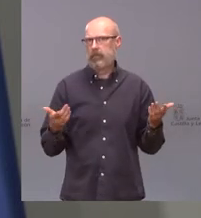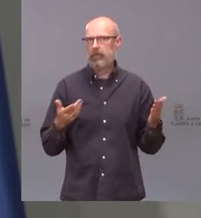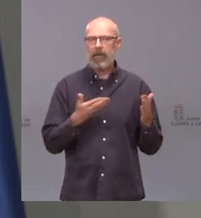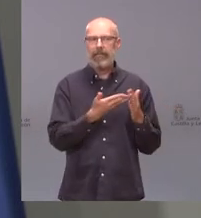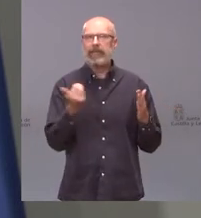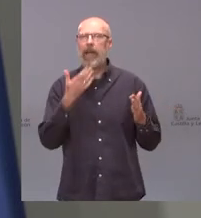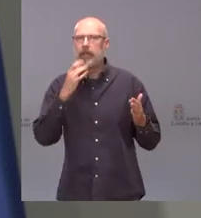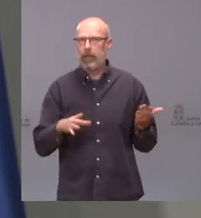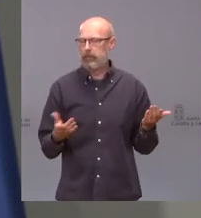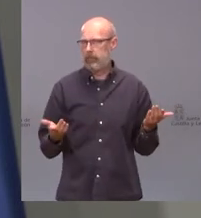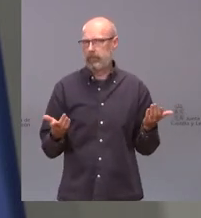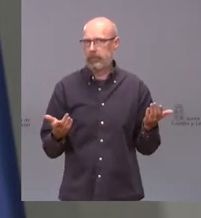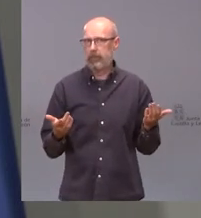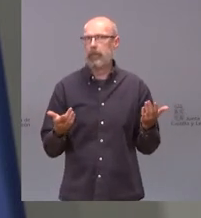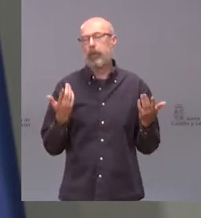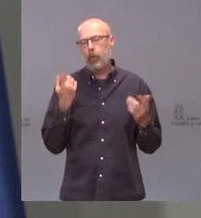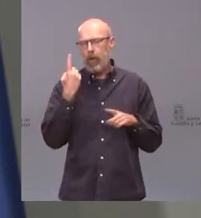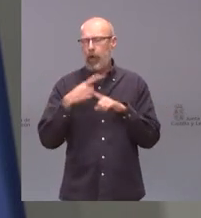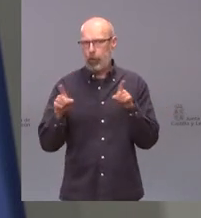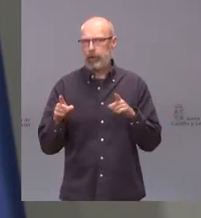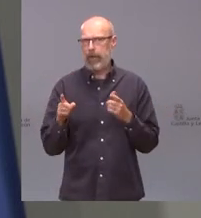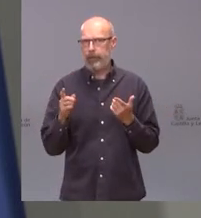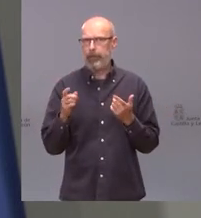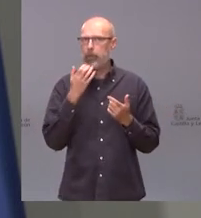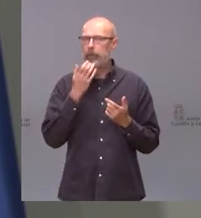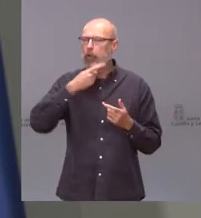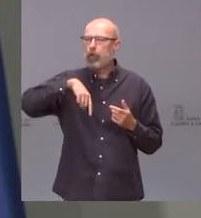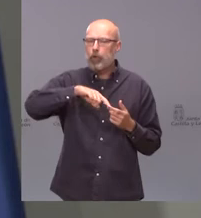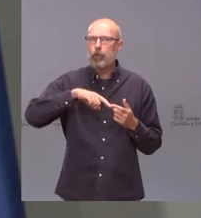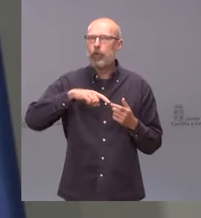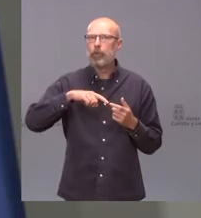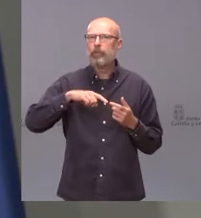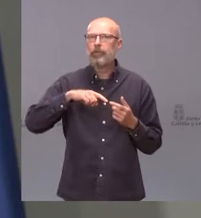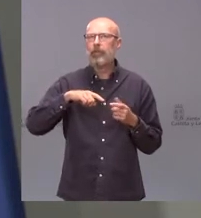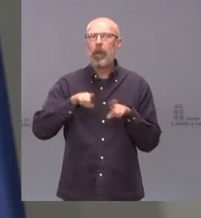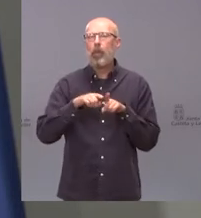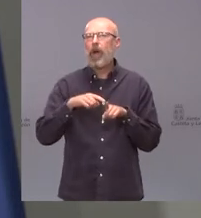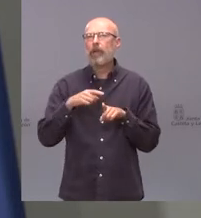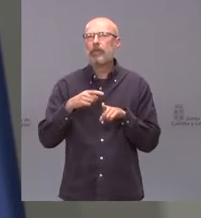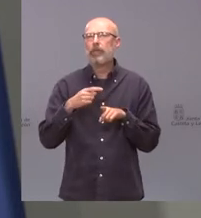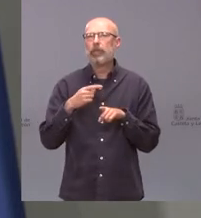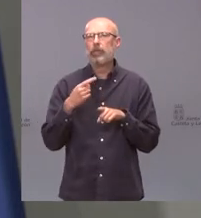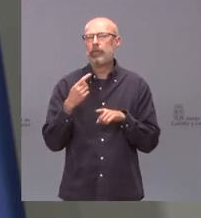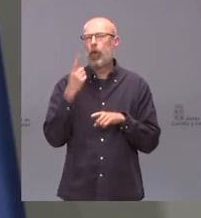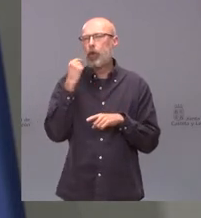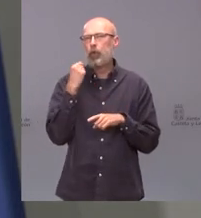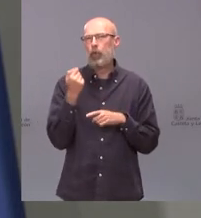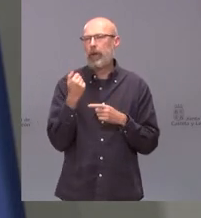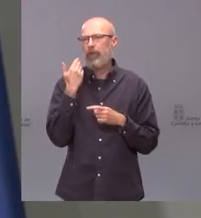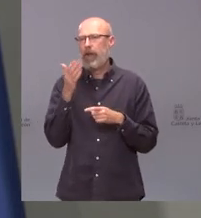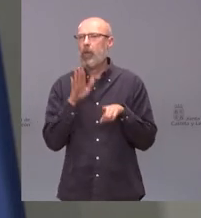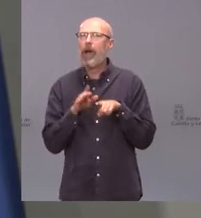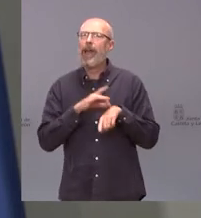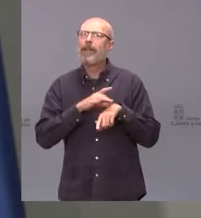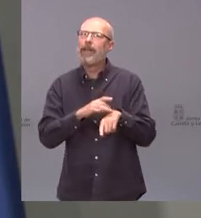hay unas cosas que no hacemos. Nosotros no tenemos la fea costumbre de teledirigir los premios. Yo no sé cuando